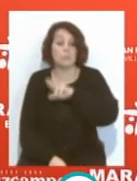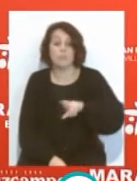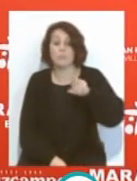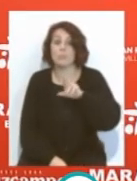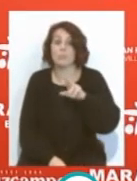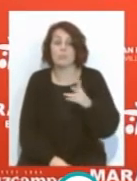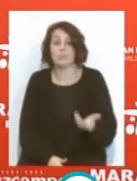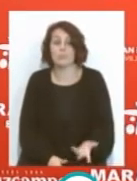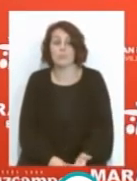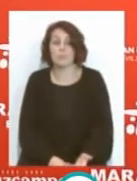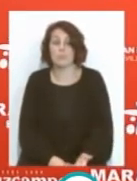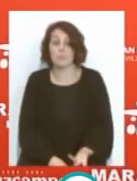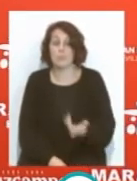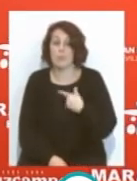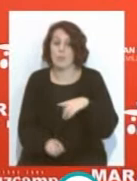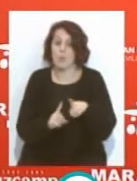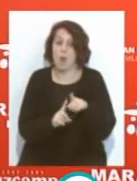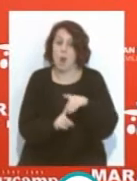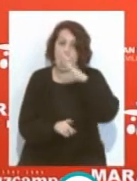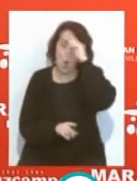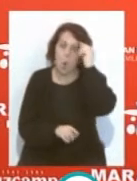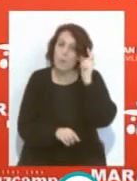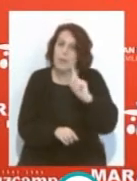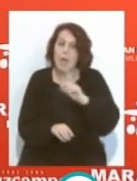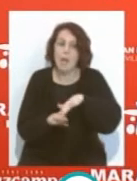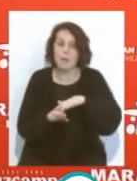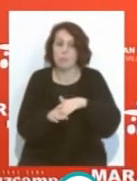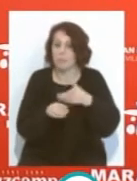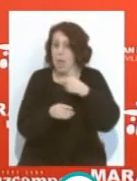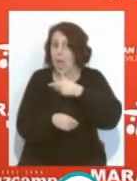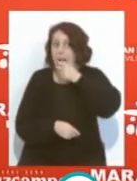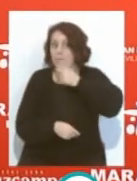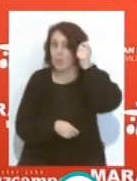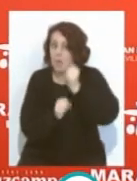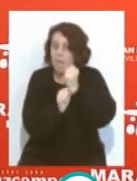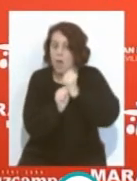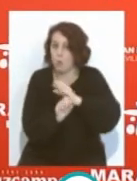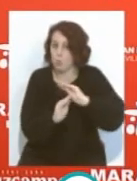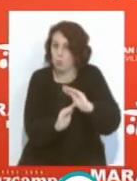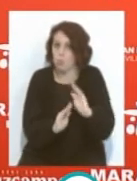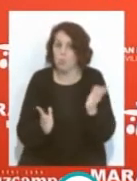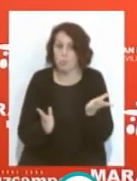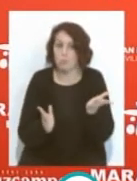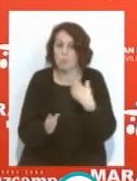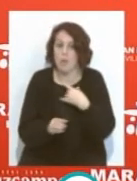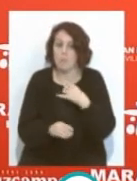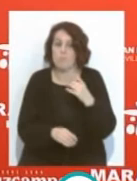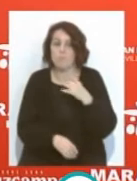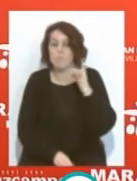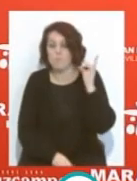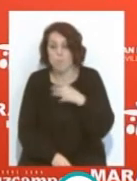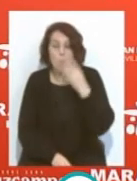no hay que no hay que obviar que bueno para eso están los árbitros ha considerado que es una expulsión porque